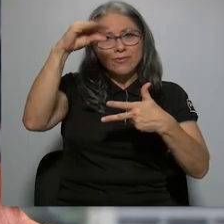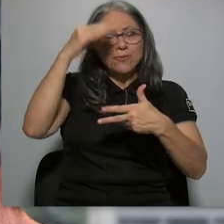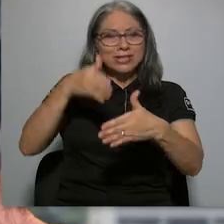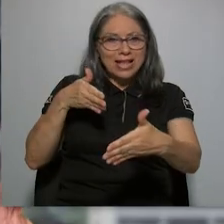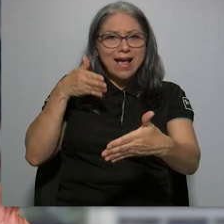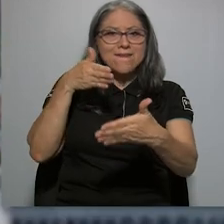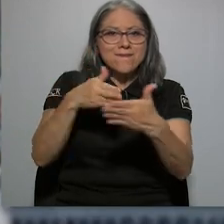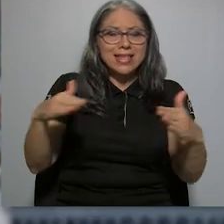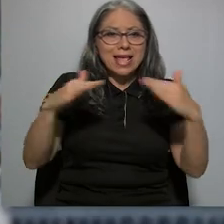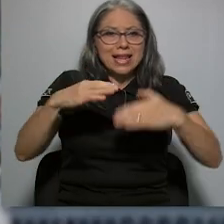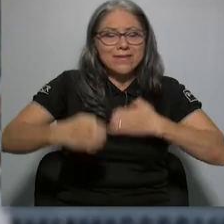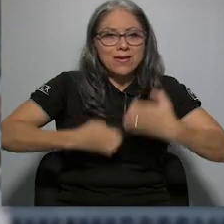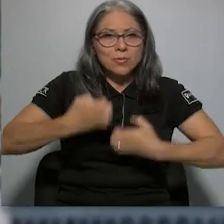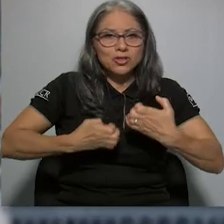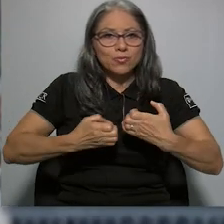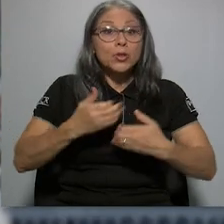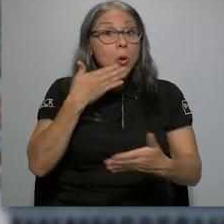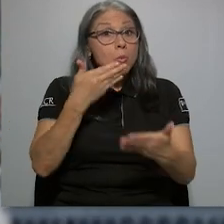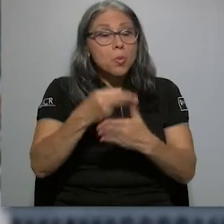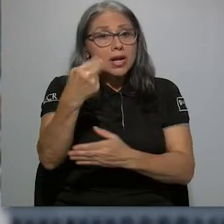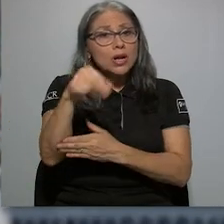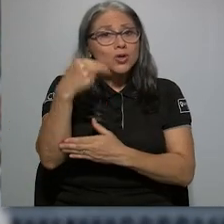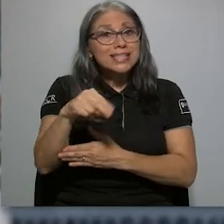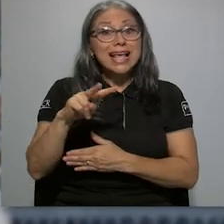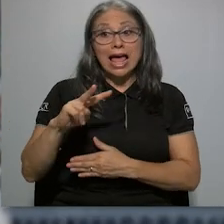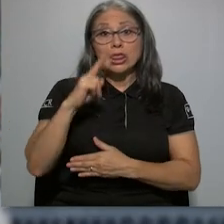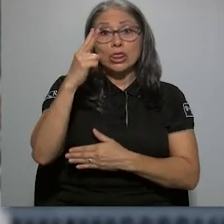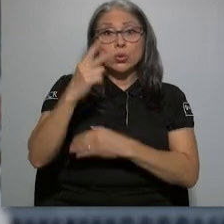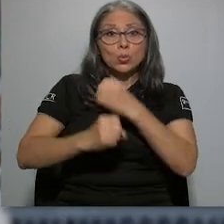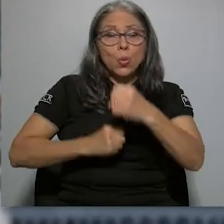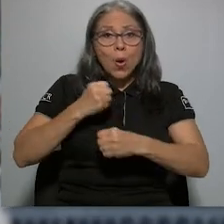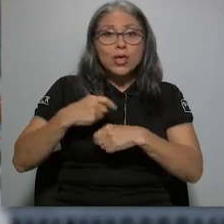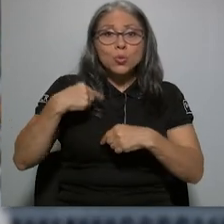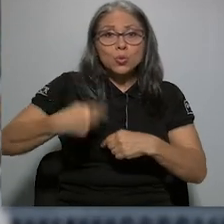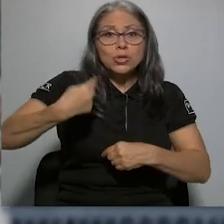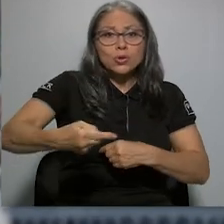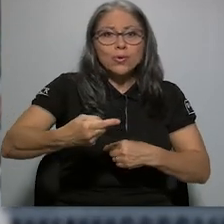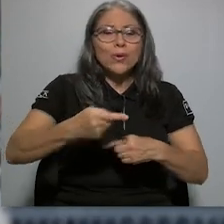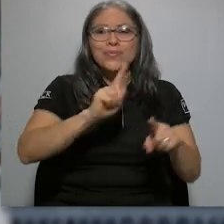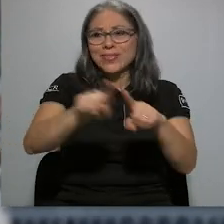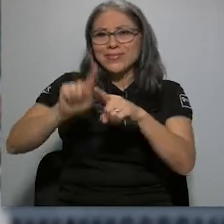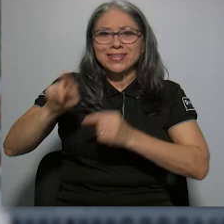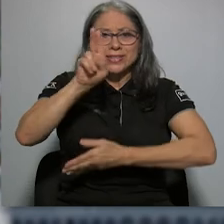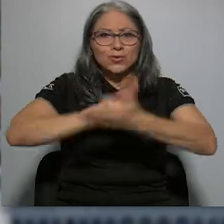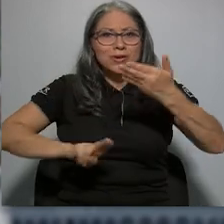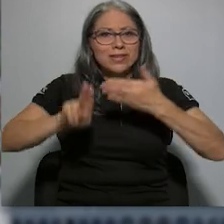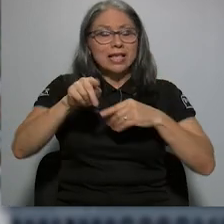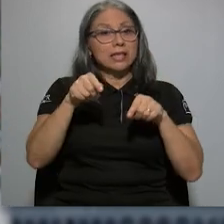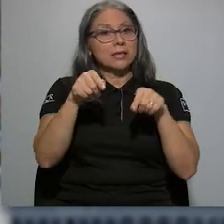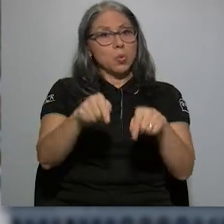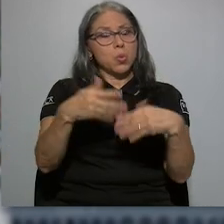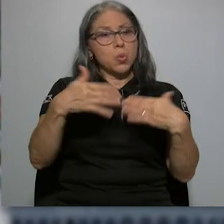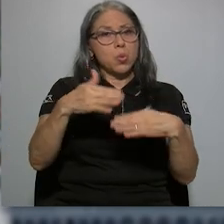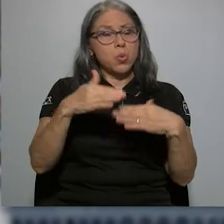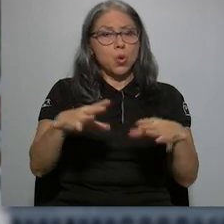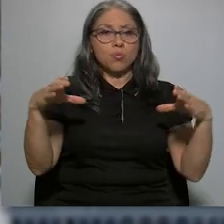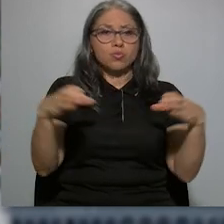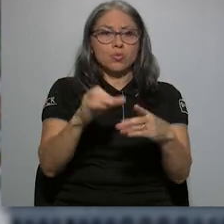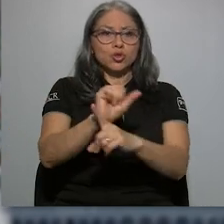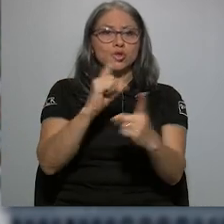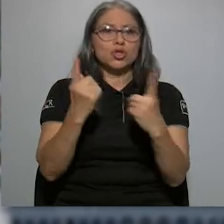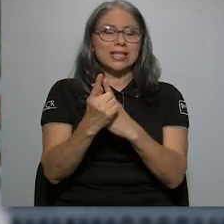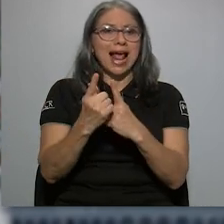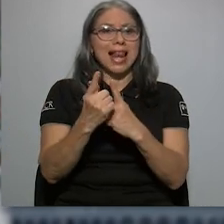buena noticia es que, por segundo año consecutivo, las universidades públicas se destacan como el actor social más confiable para